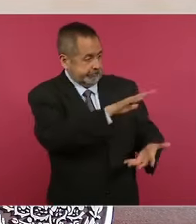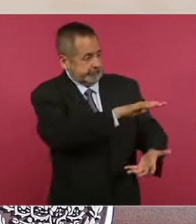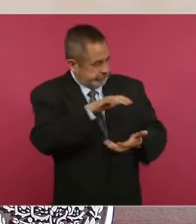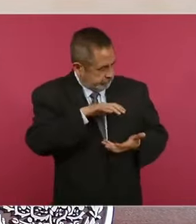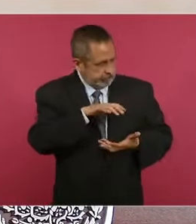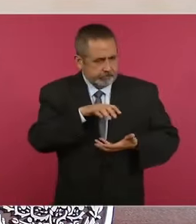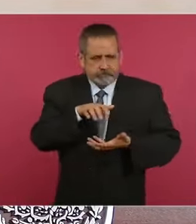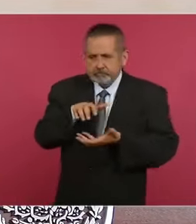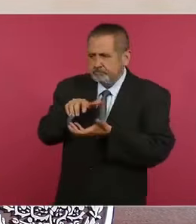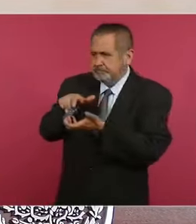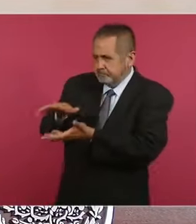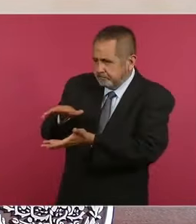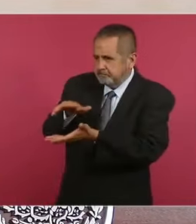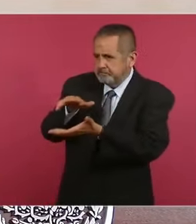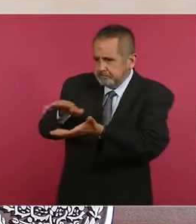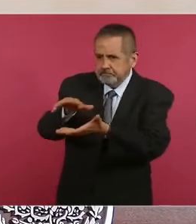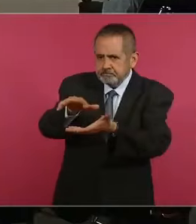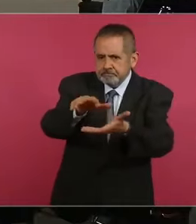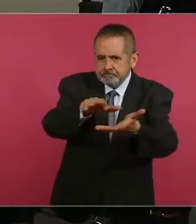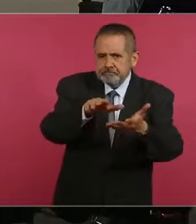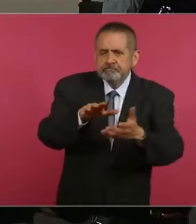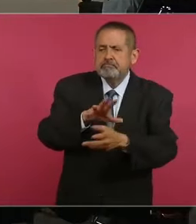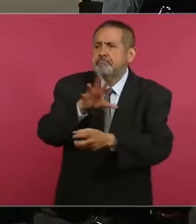Hay tantas necesidades.